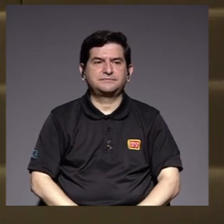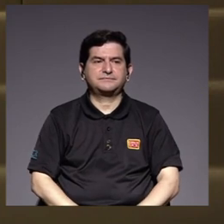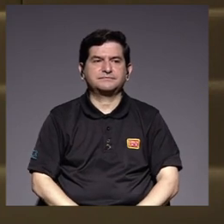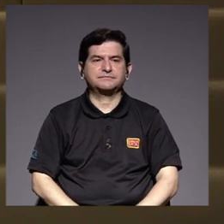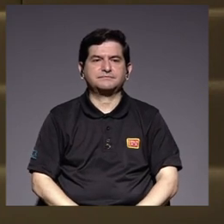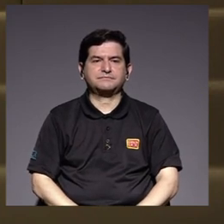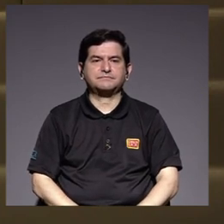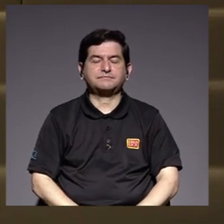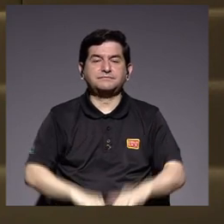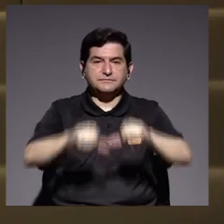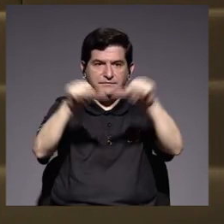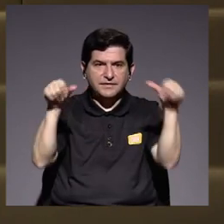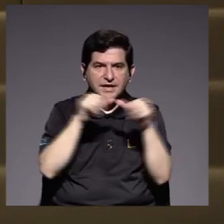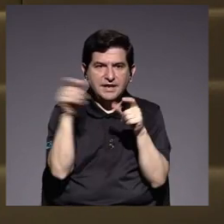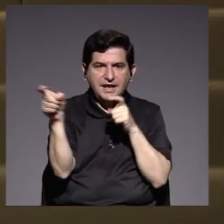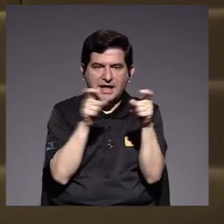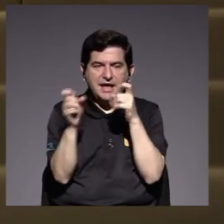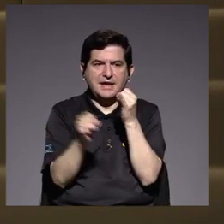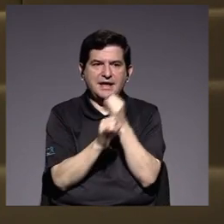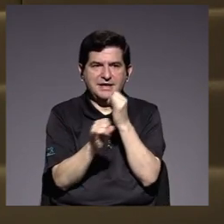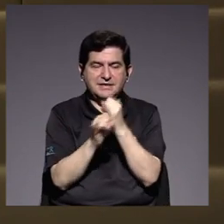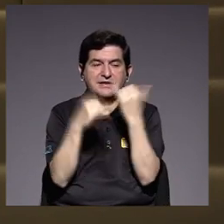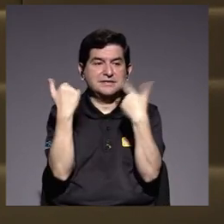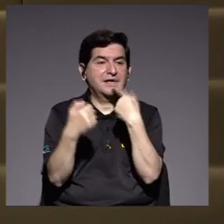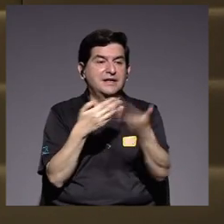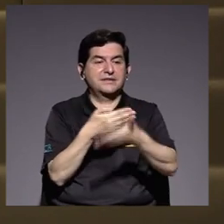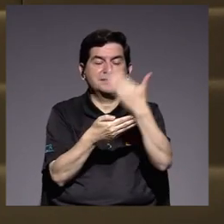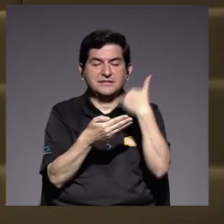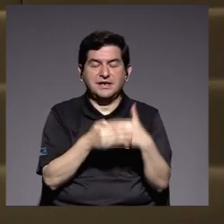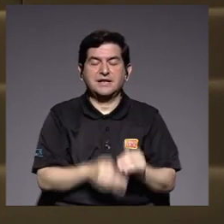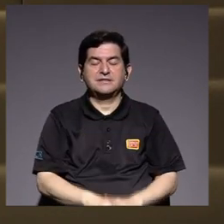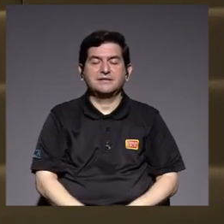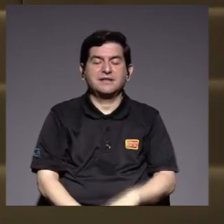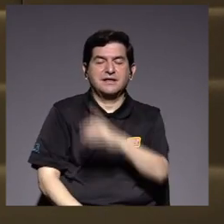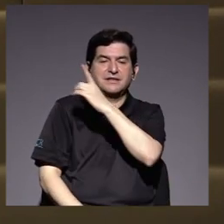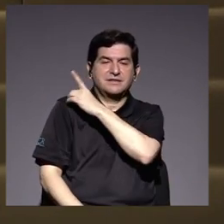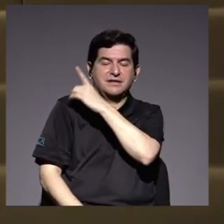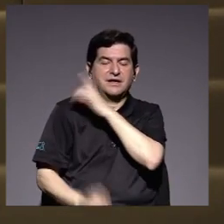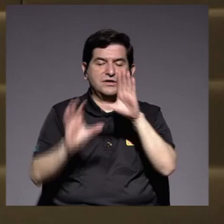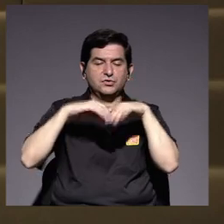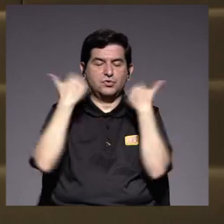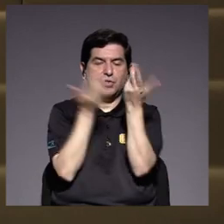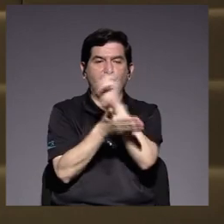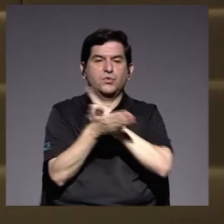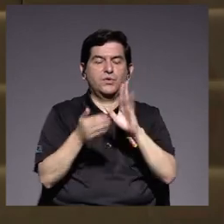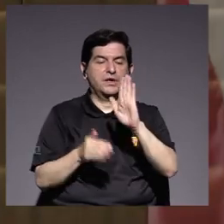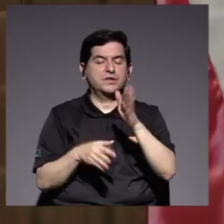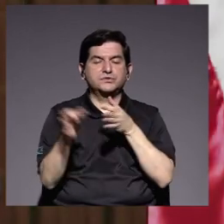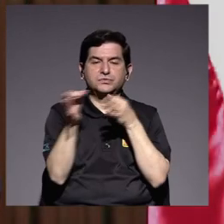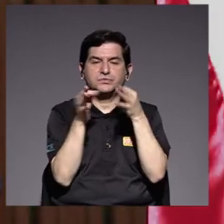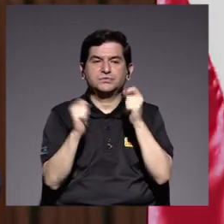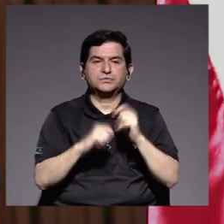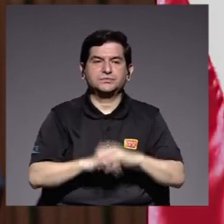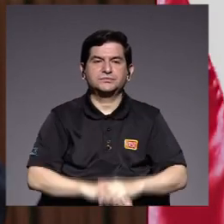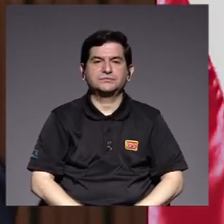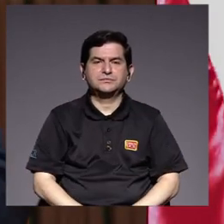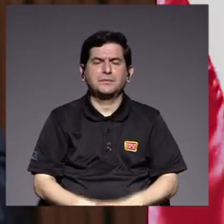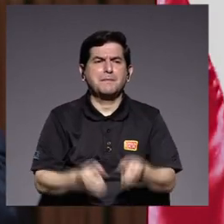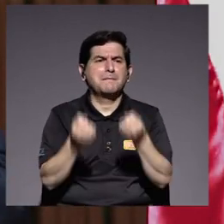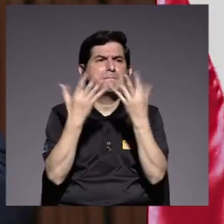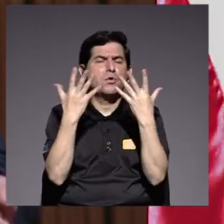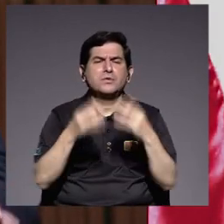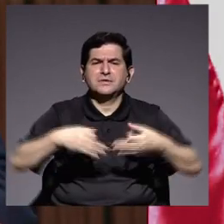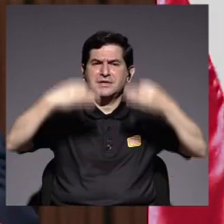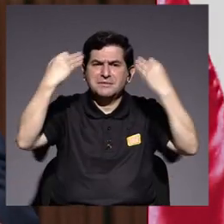en el ámbito de la administración institucional ya lo mencionaba la señora directora del consejo universitario en sus palabras muchas son las